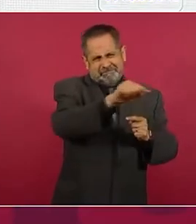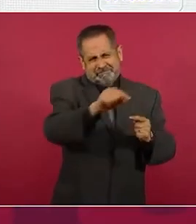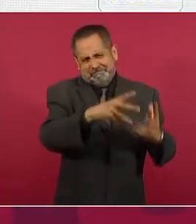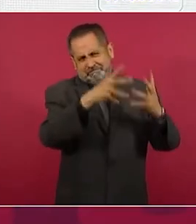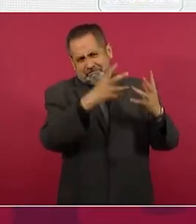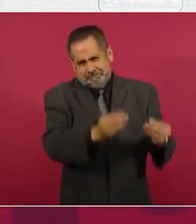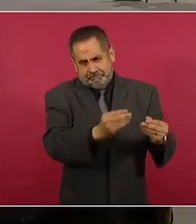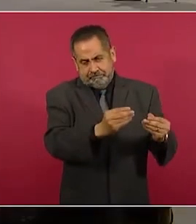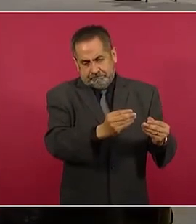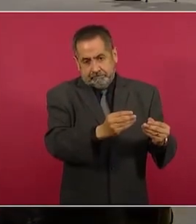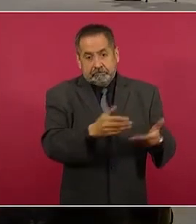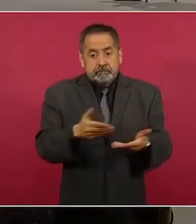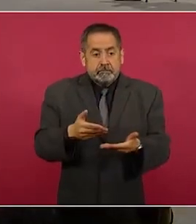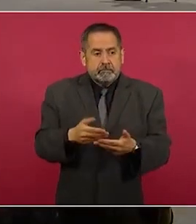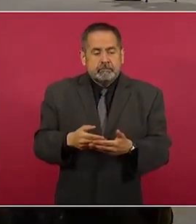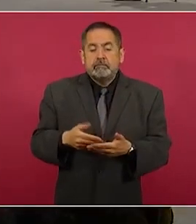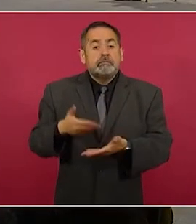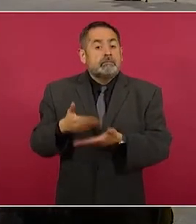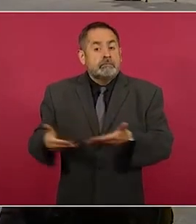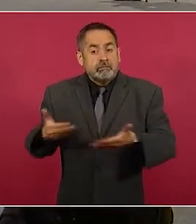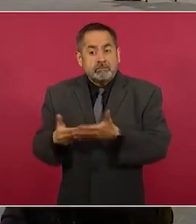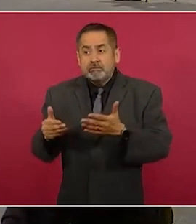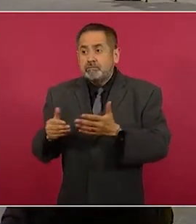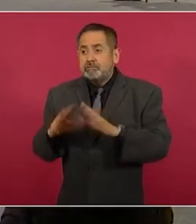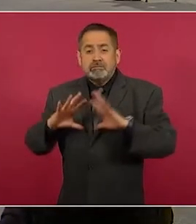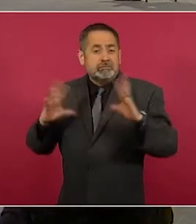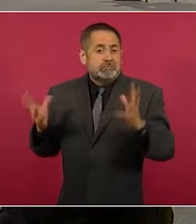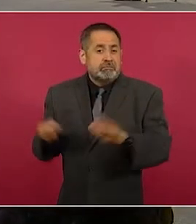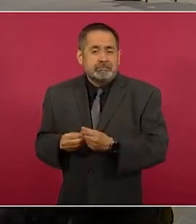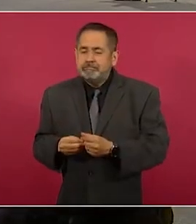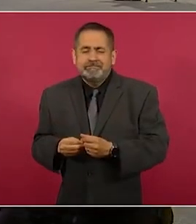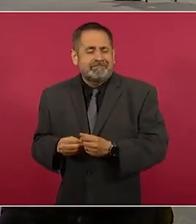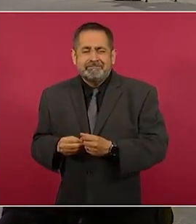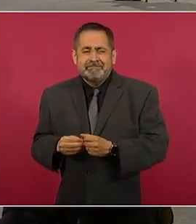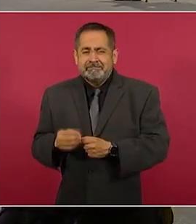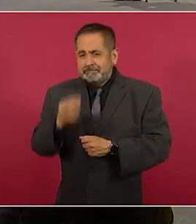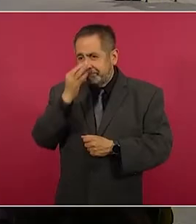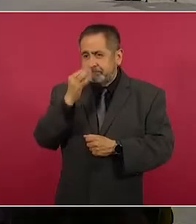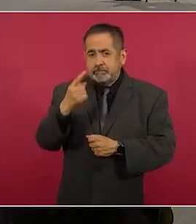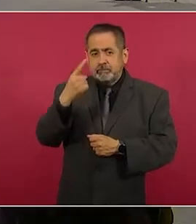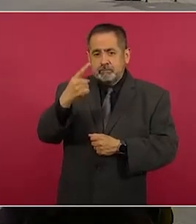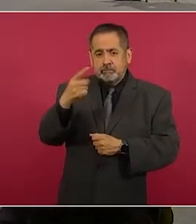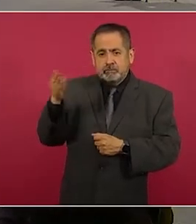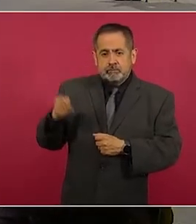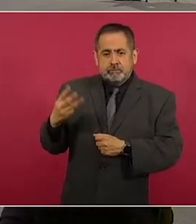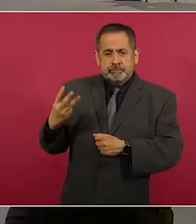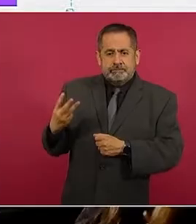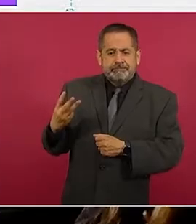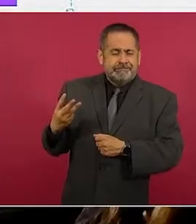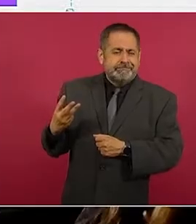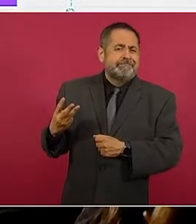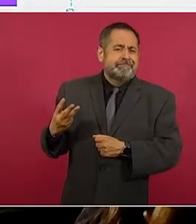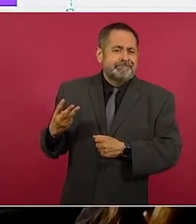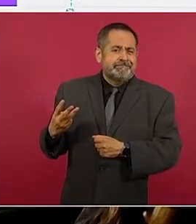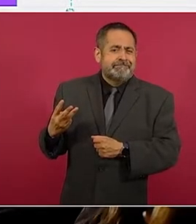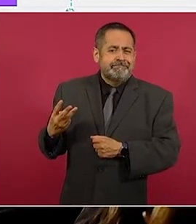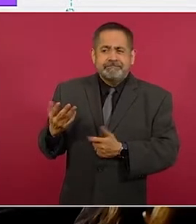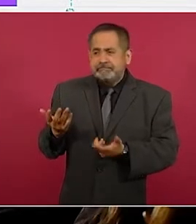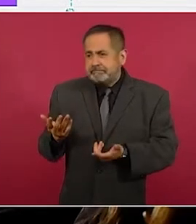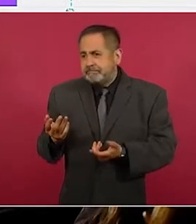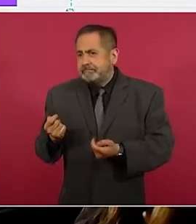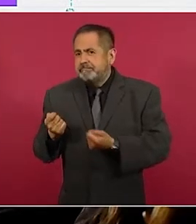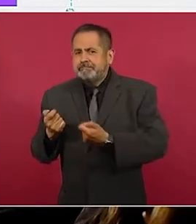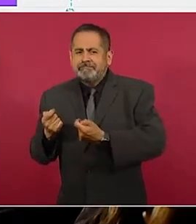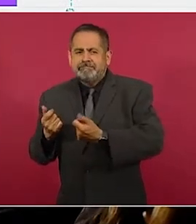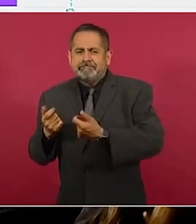instaló un tercio de las casillas, en